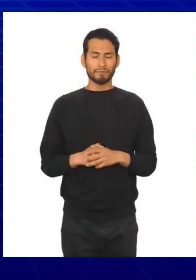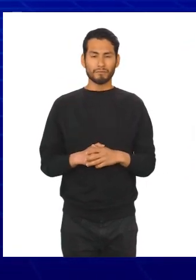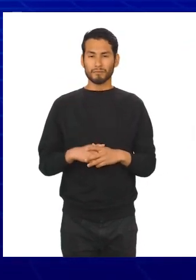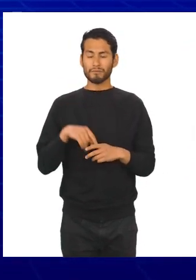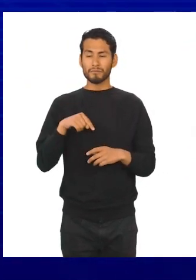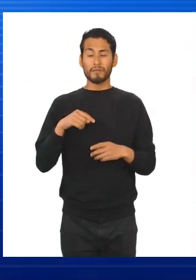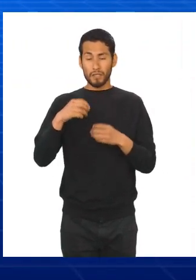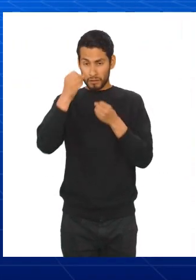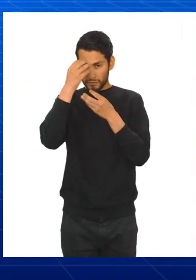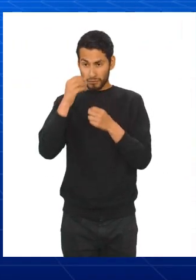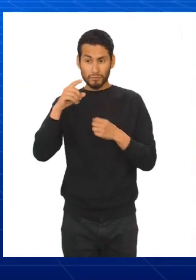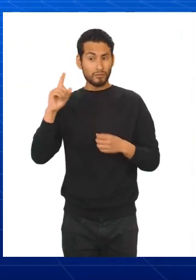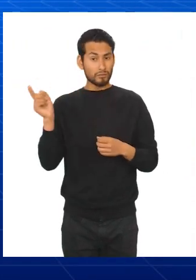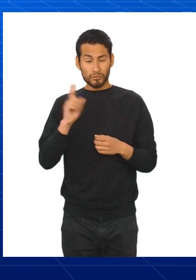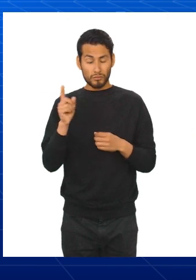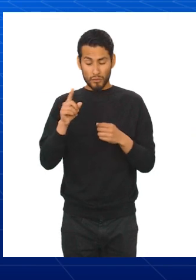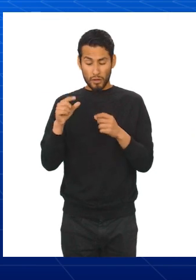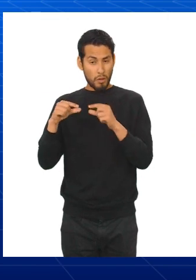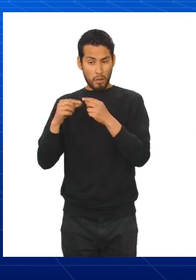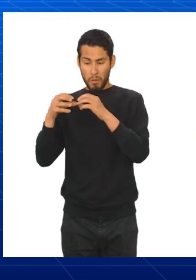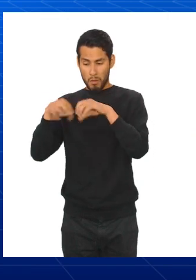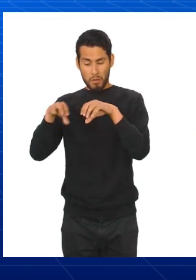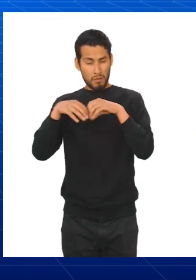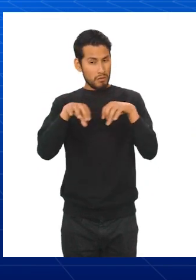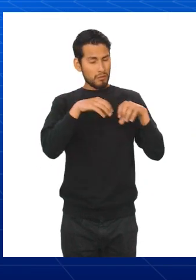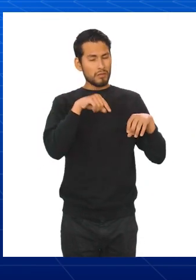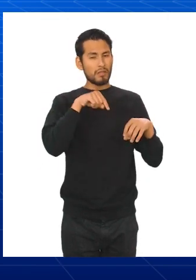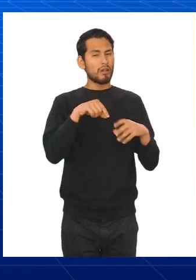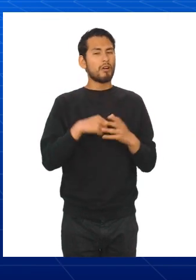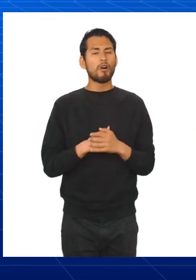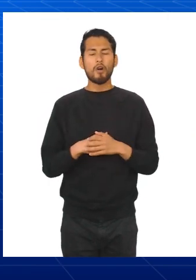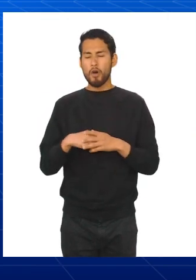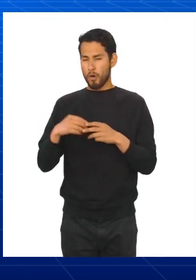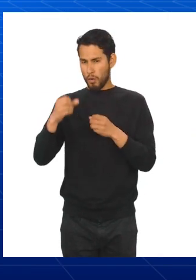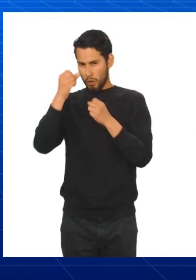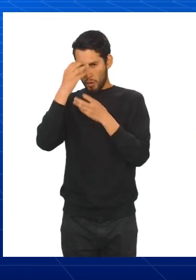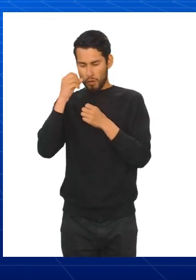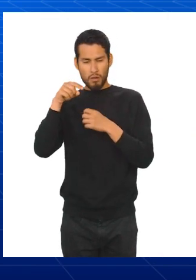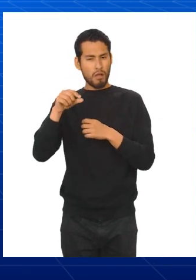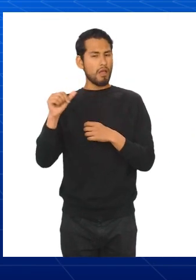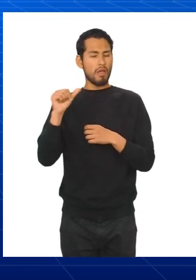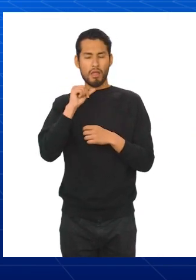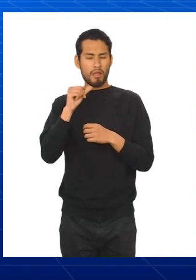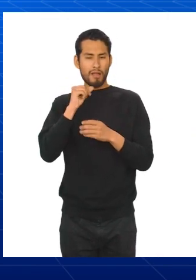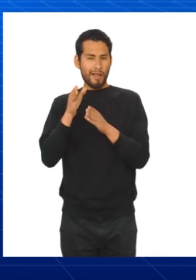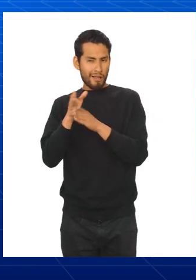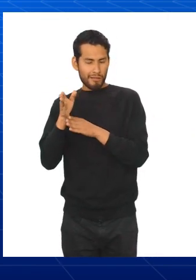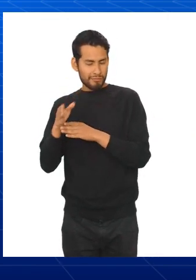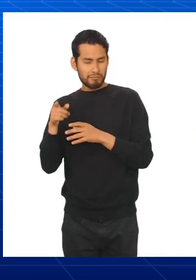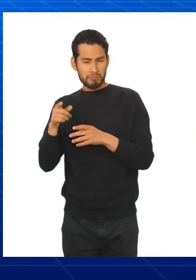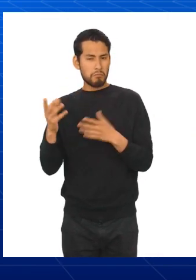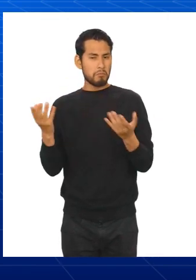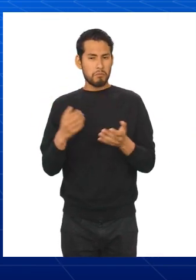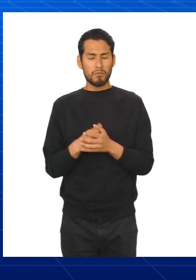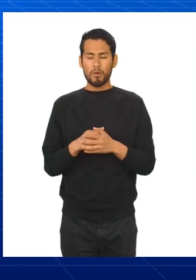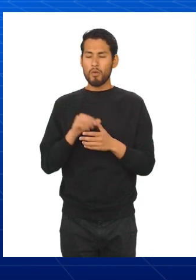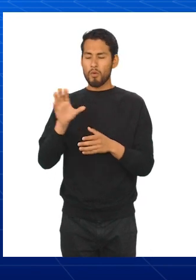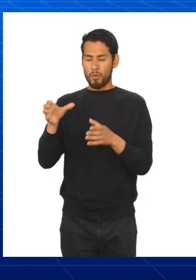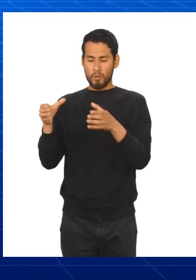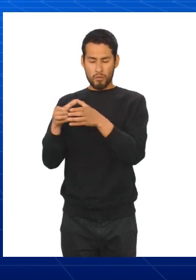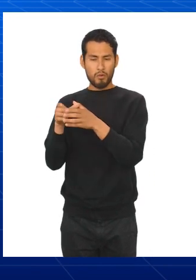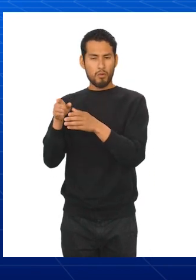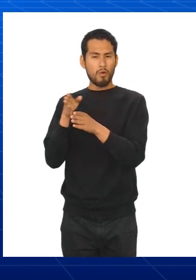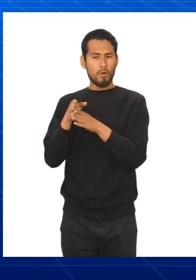de 20. En el caso de los datos no agrupados, son el conjunto de datos que no se ha clasificado, y es